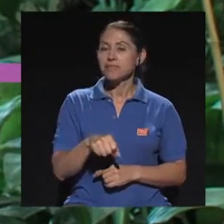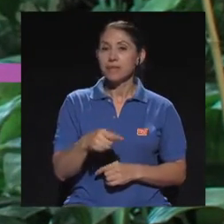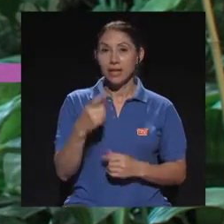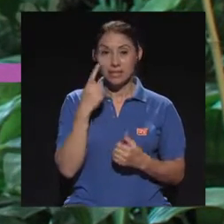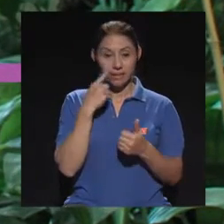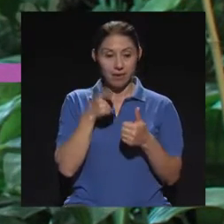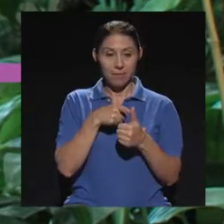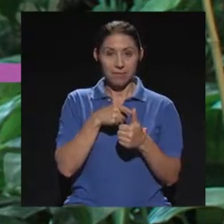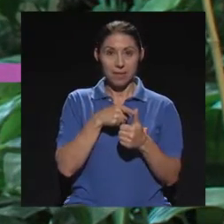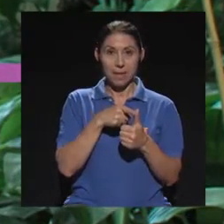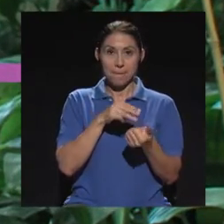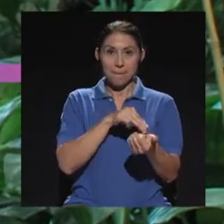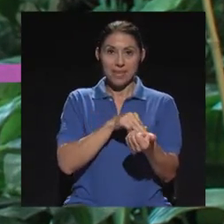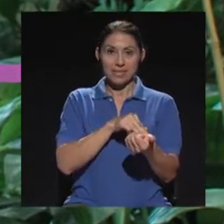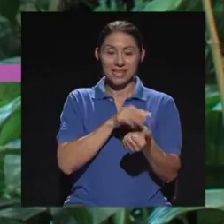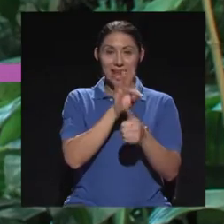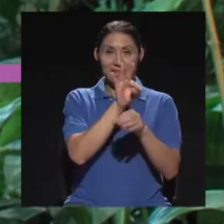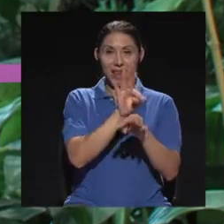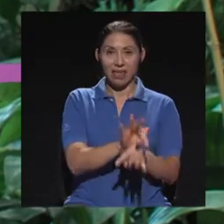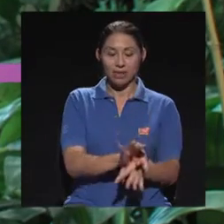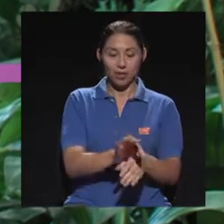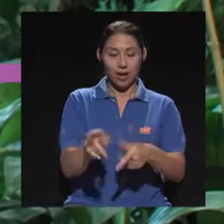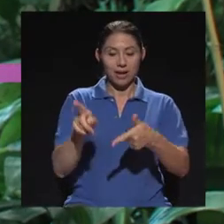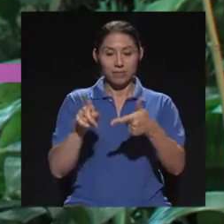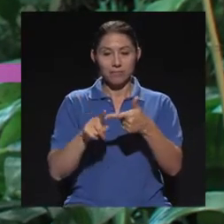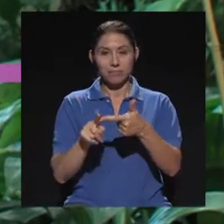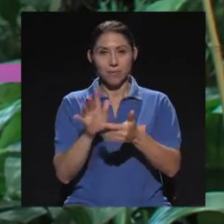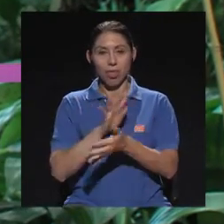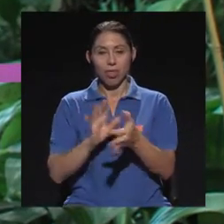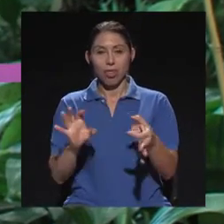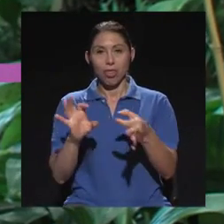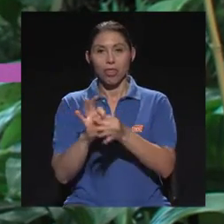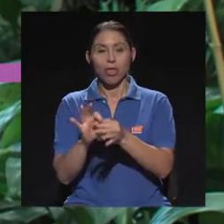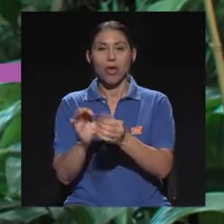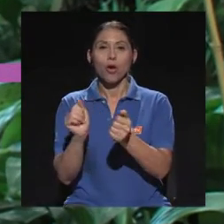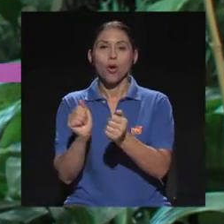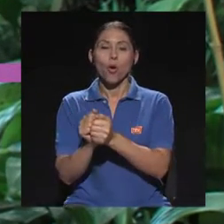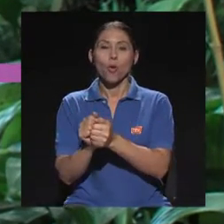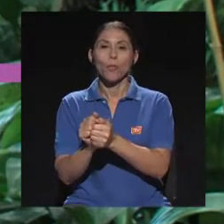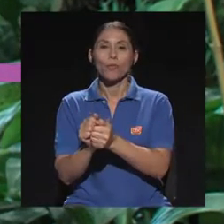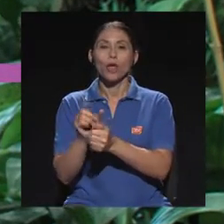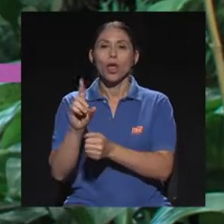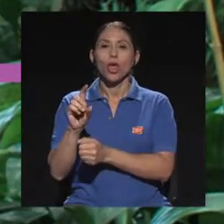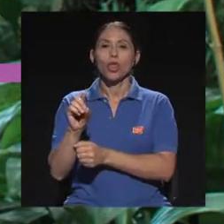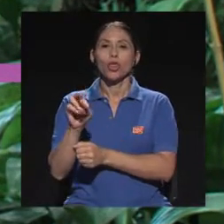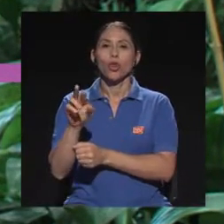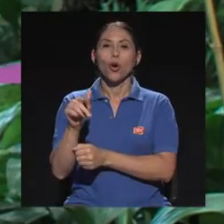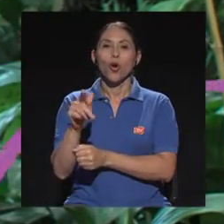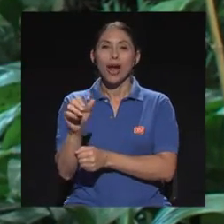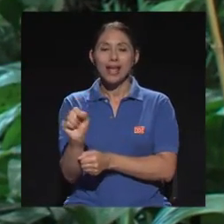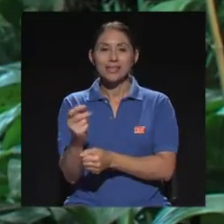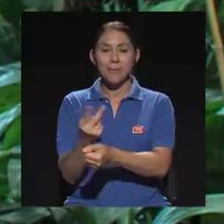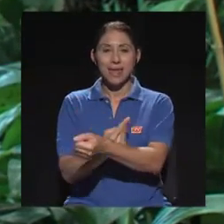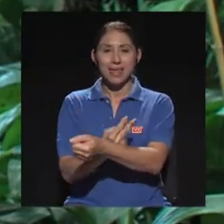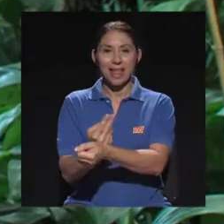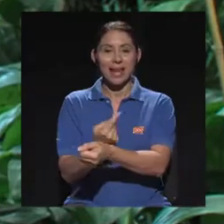la combinación de la medicina tradicional con las drogas vegetales, ¿verdad? Yo quería preguntarle cuáles